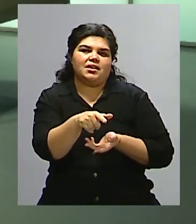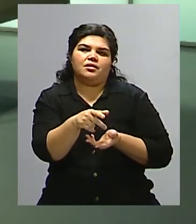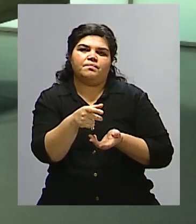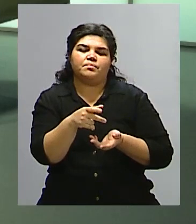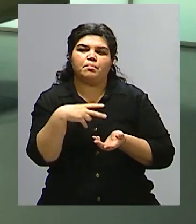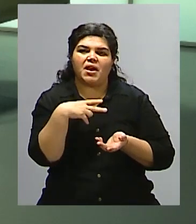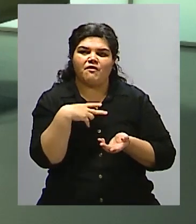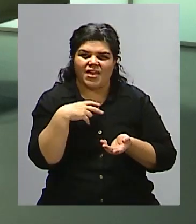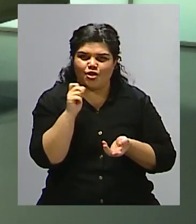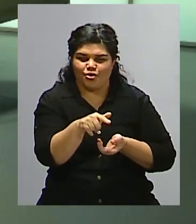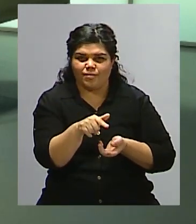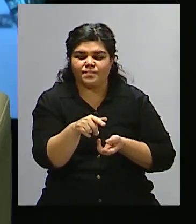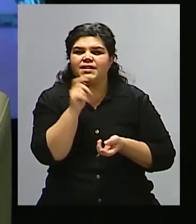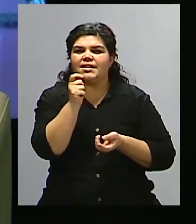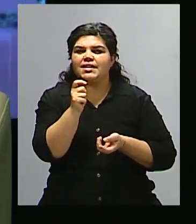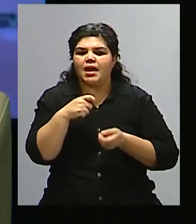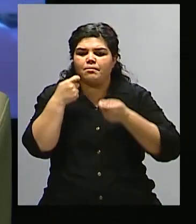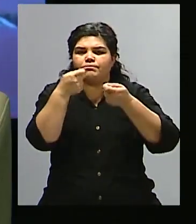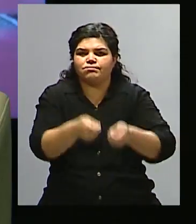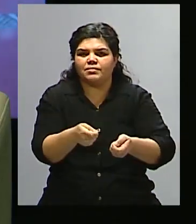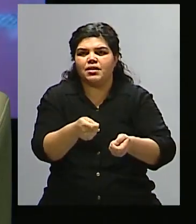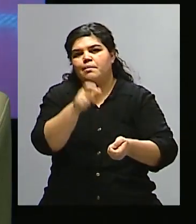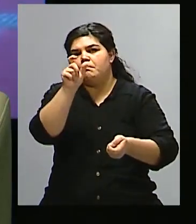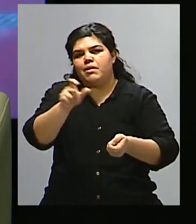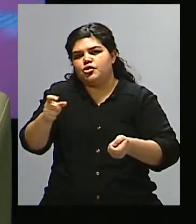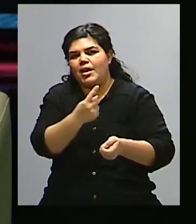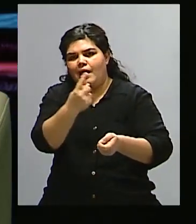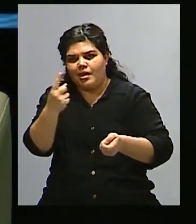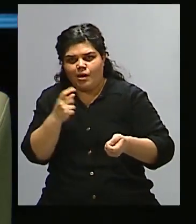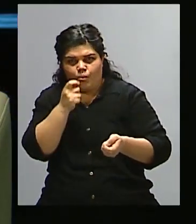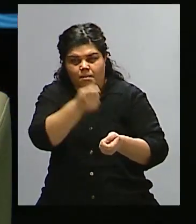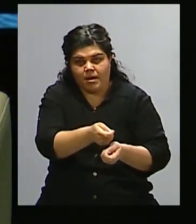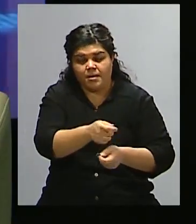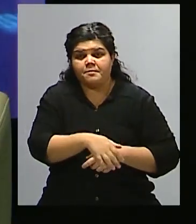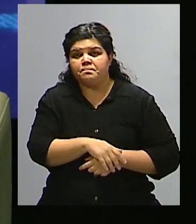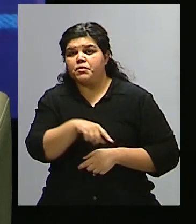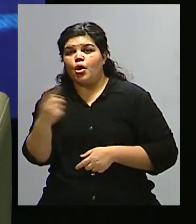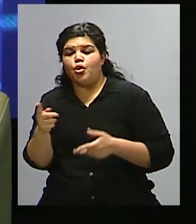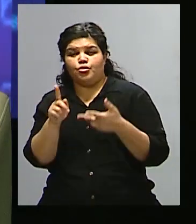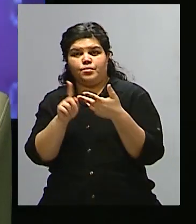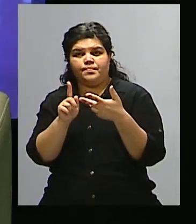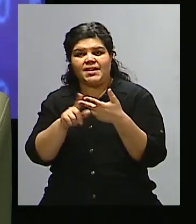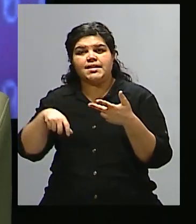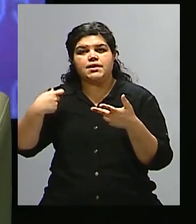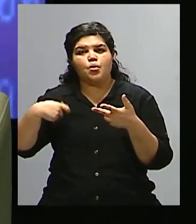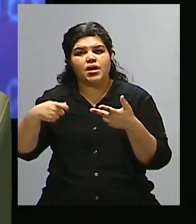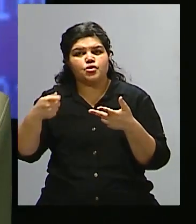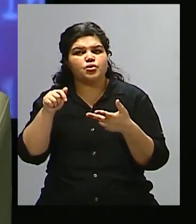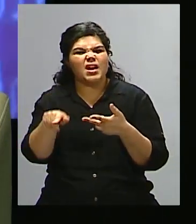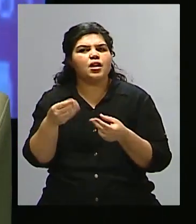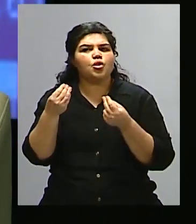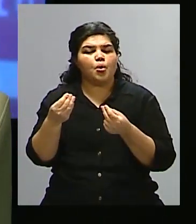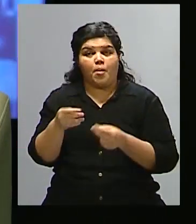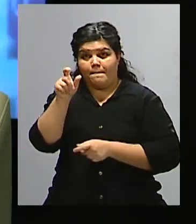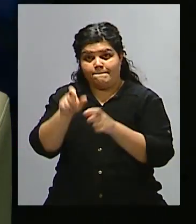bolsillo de los usuarios. Y el subsector de la seguridad social también es con el aporte